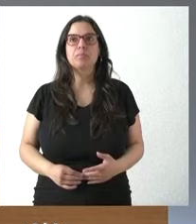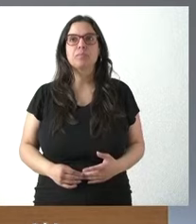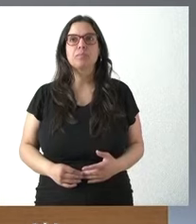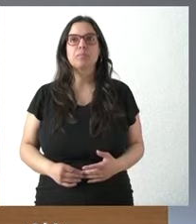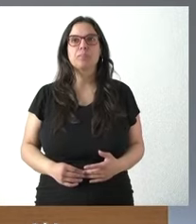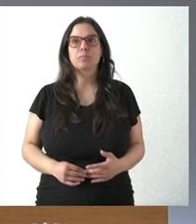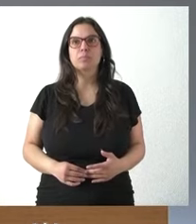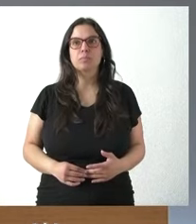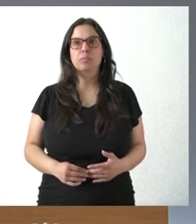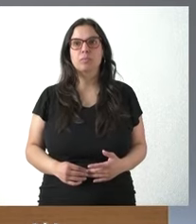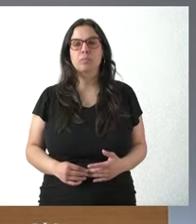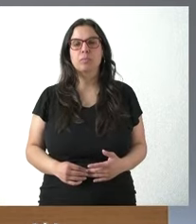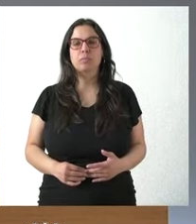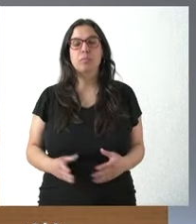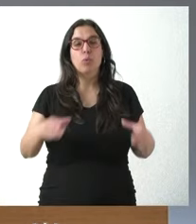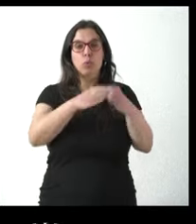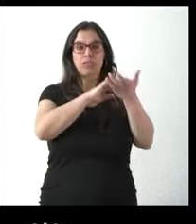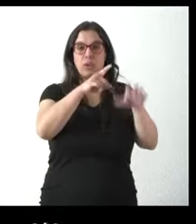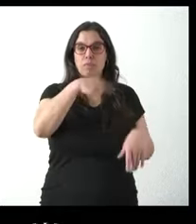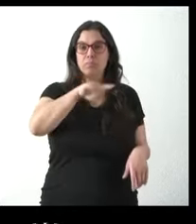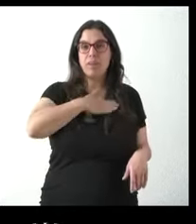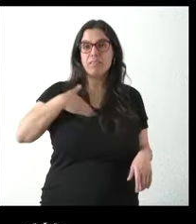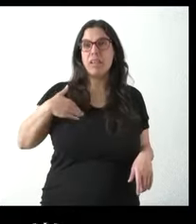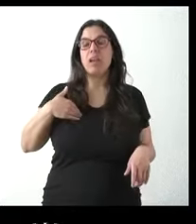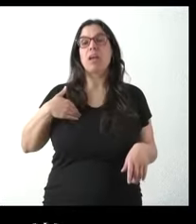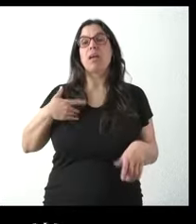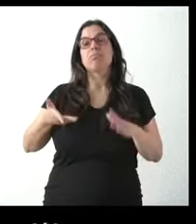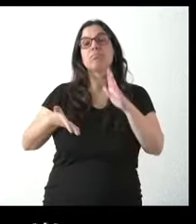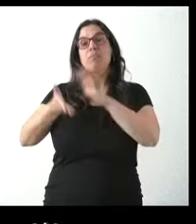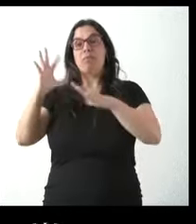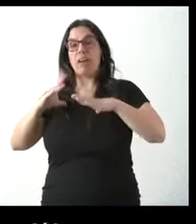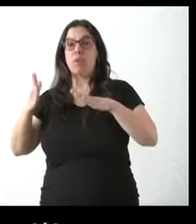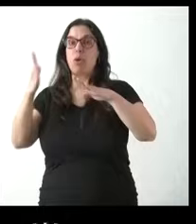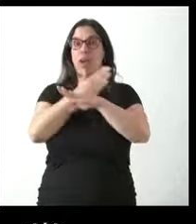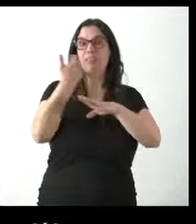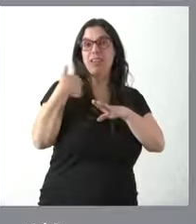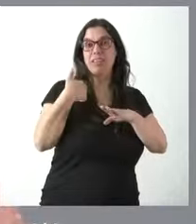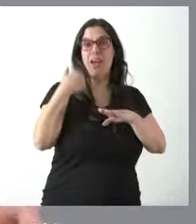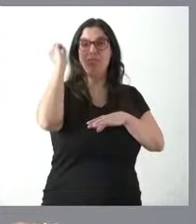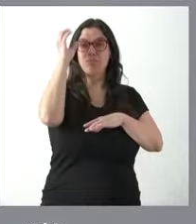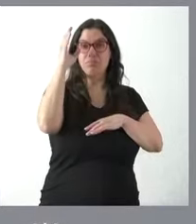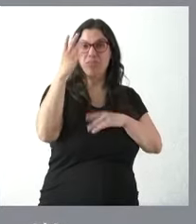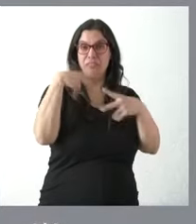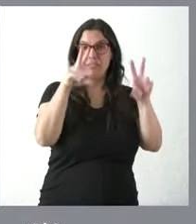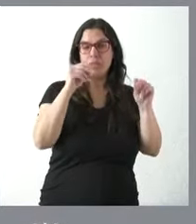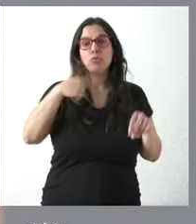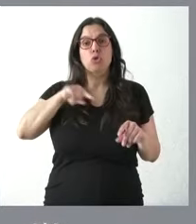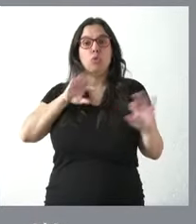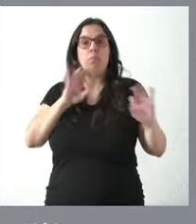pero el interés de la Junta sería por ejemplo irse de vacaciones ya con las comparecencias sustanciadas nosotros estamos preparados para ello